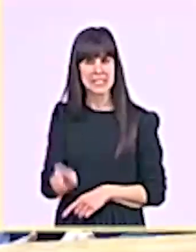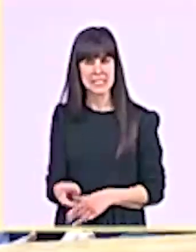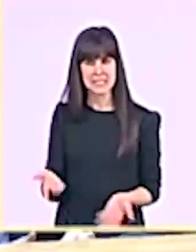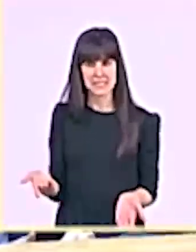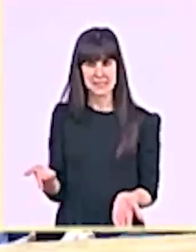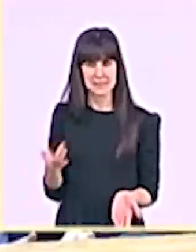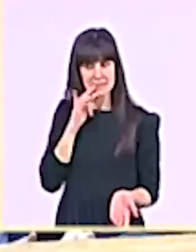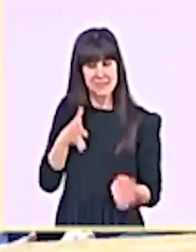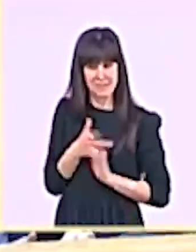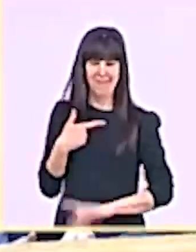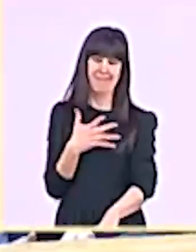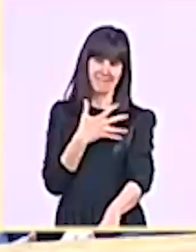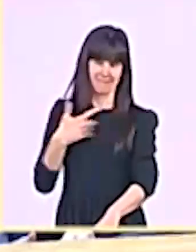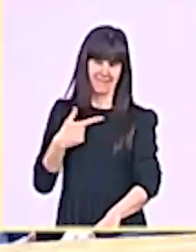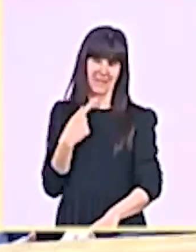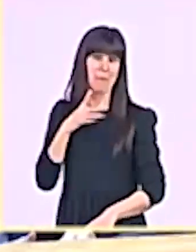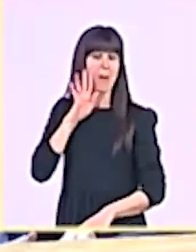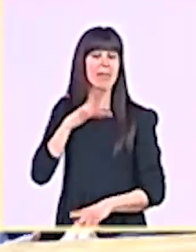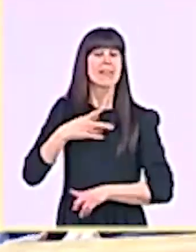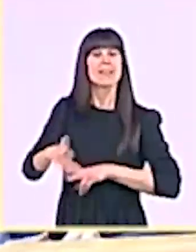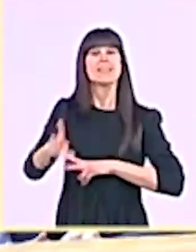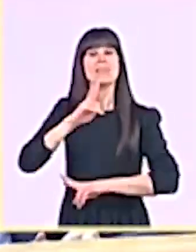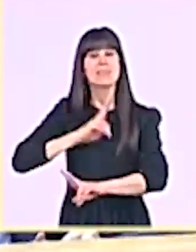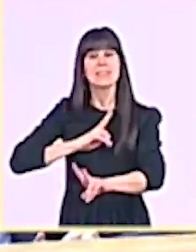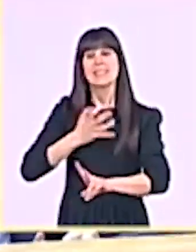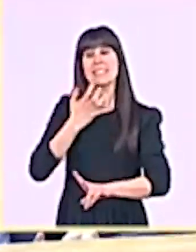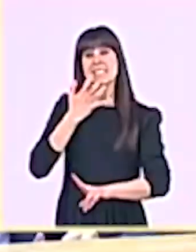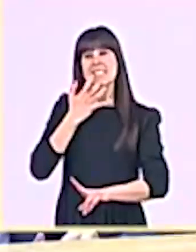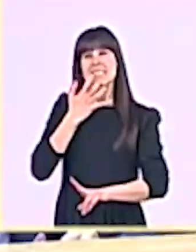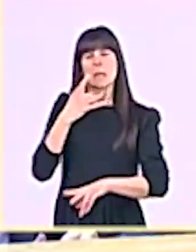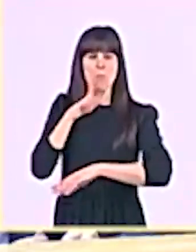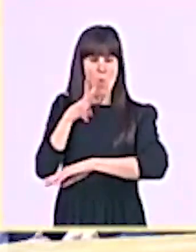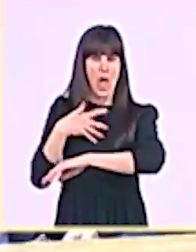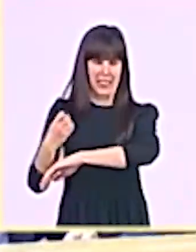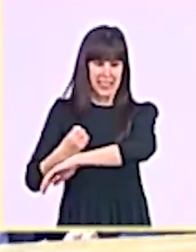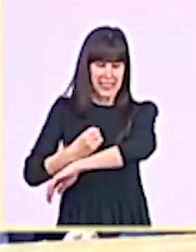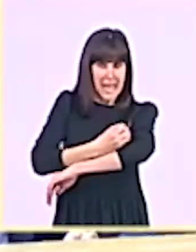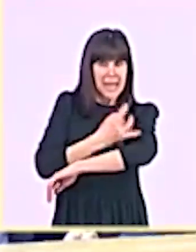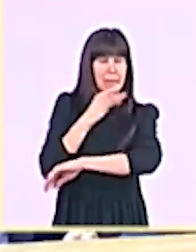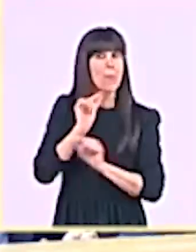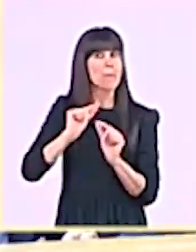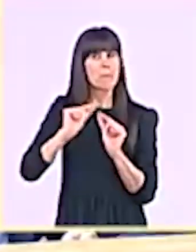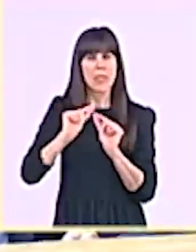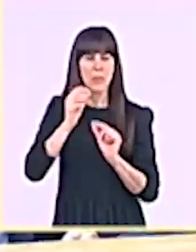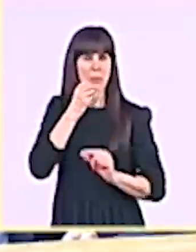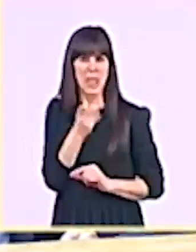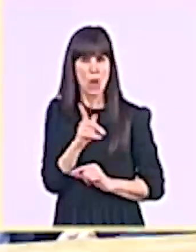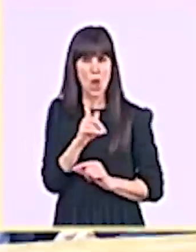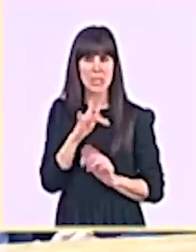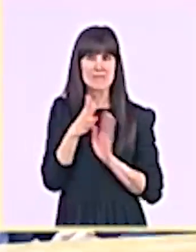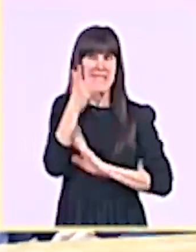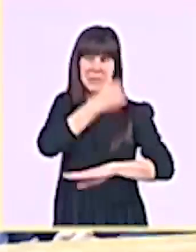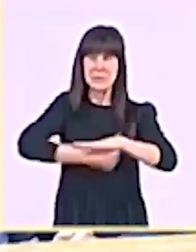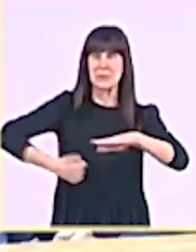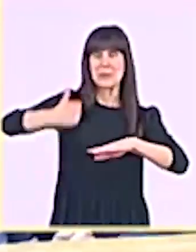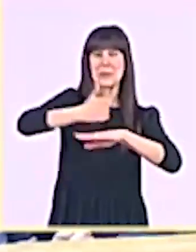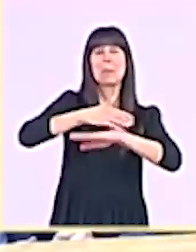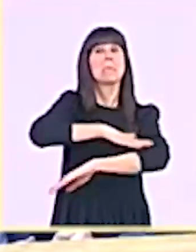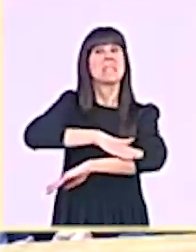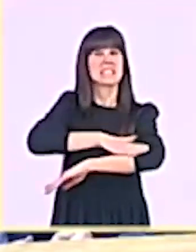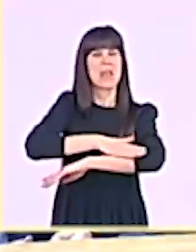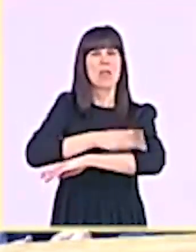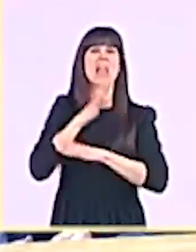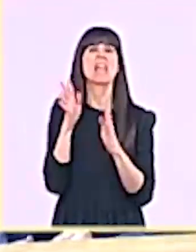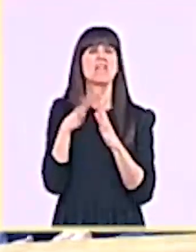por unos trenes mal medidos cesan los altos cargos del Ministerio de Infraestructuras, aplicando la regla de tres, dado que usted